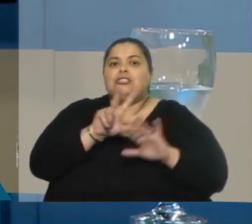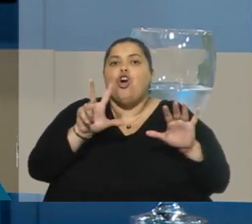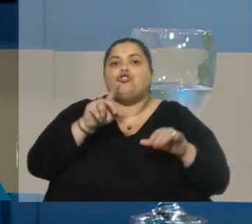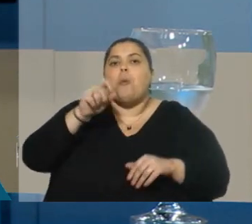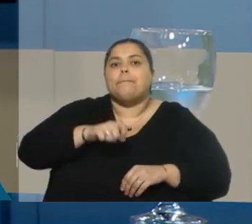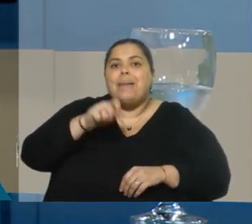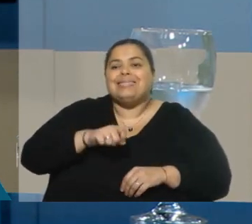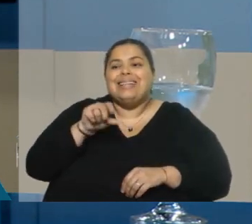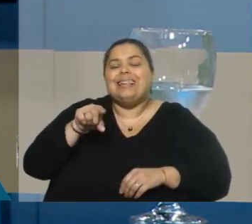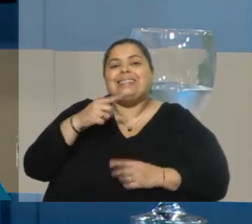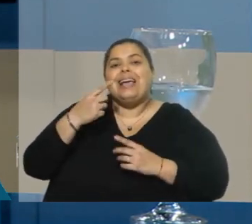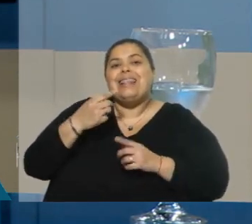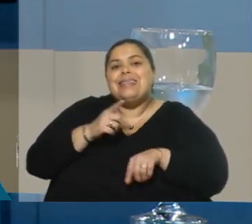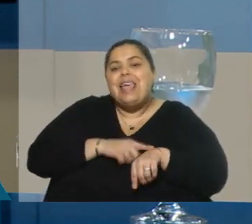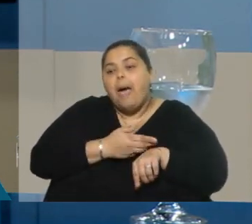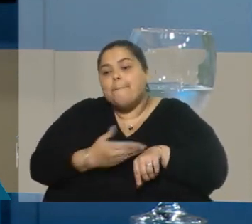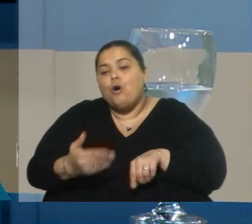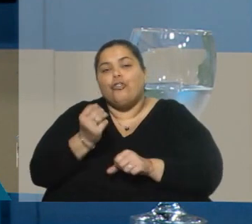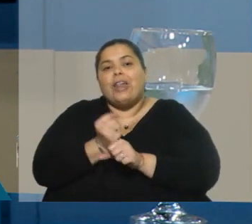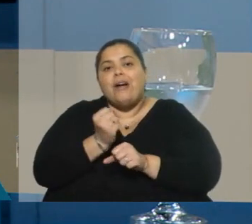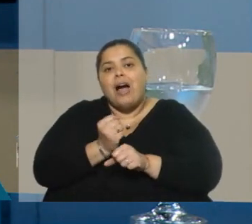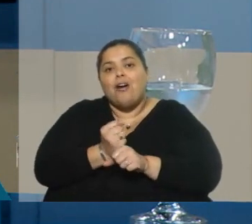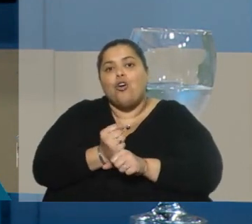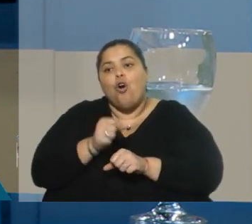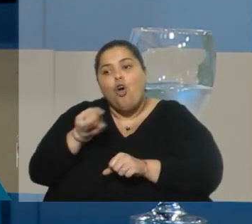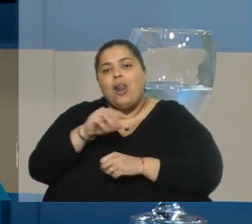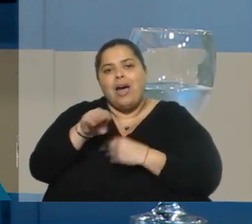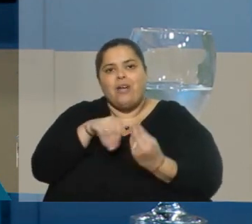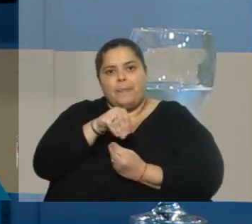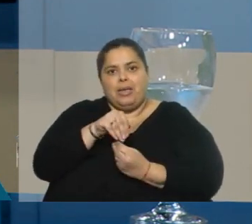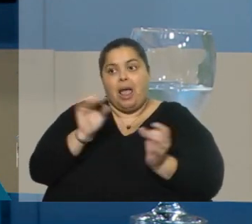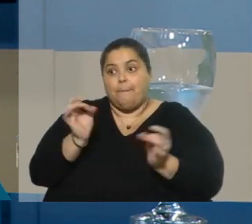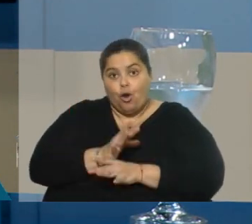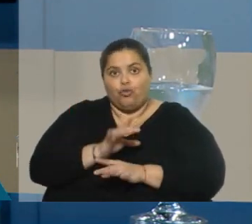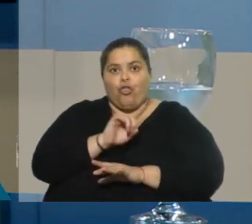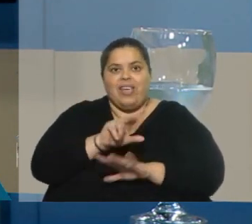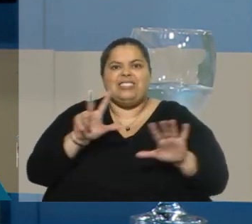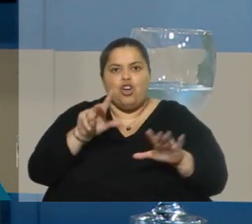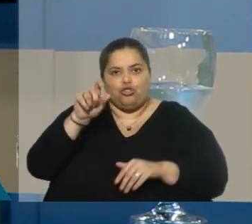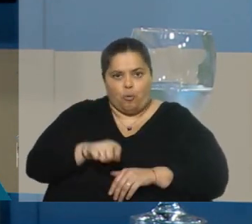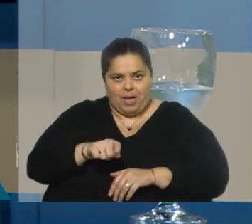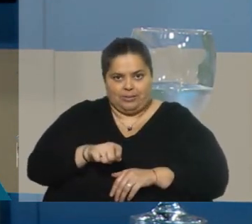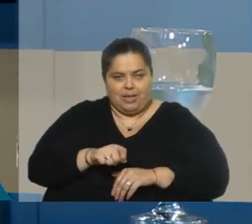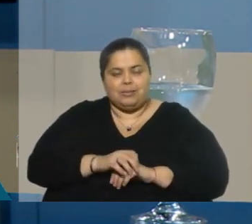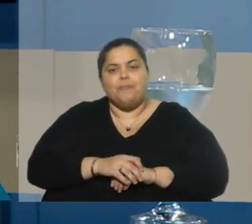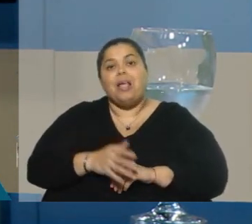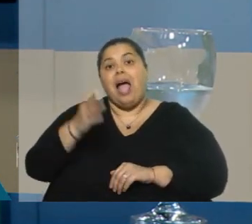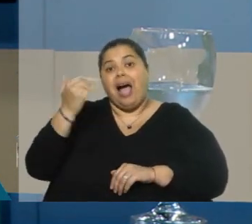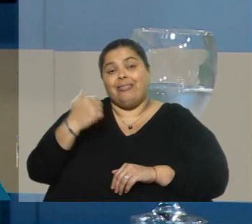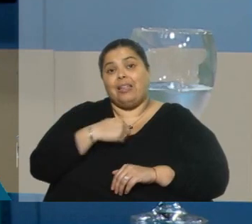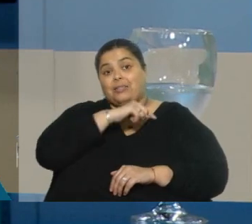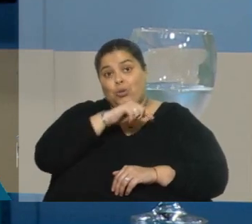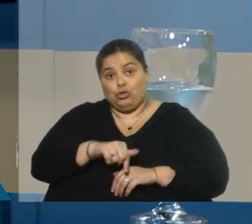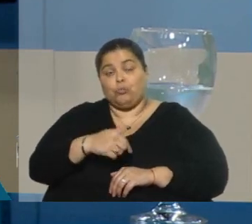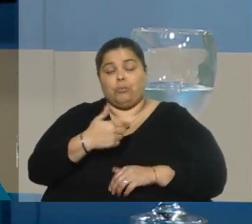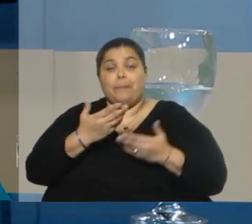para que la familia esté pronta para adoptar. Es el trabajo que hay que hacer con la familia. Que cuidado, cuando nosotros asumimos en abril del 2020 eso tomaba 2,